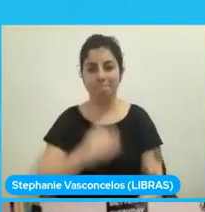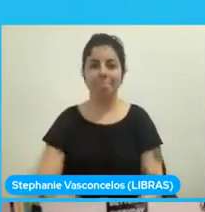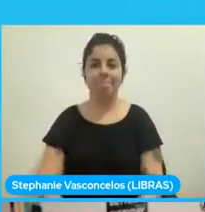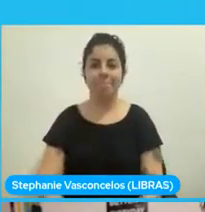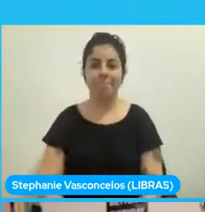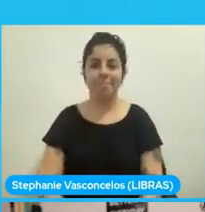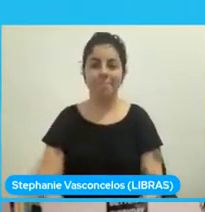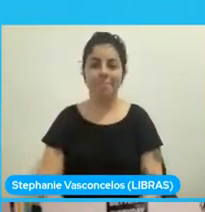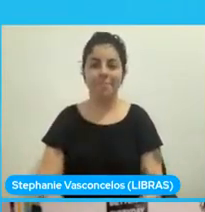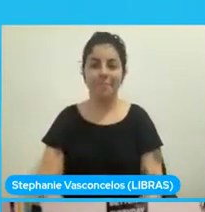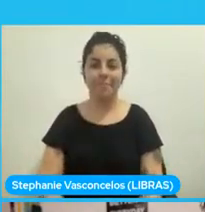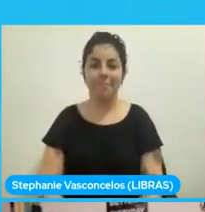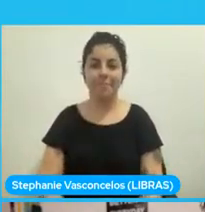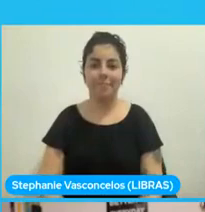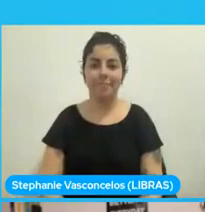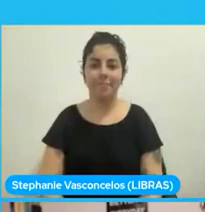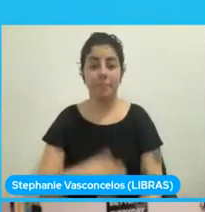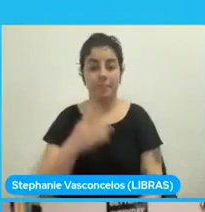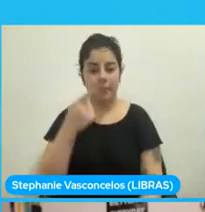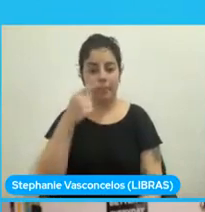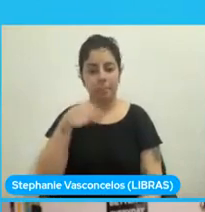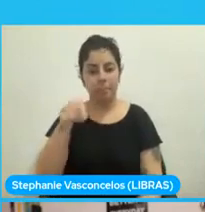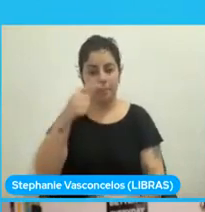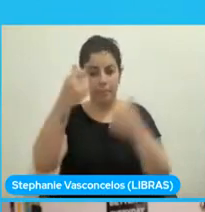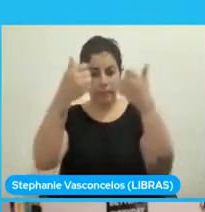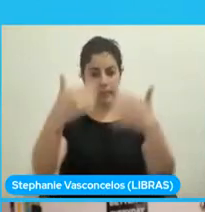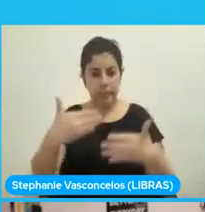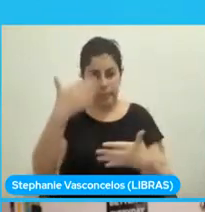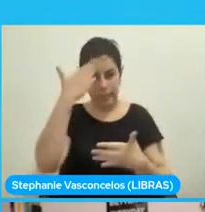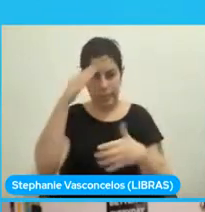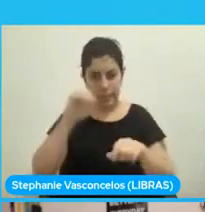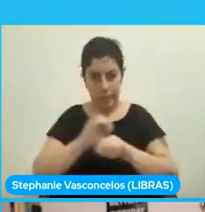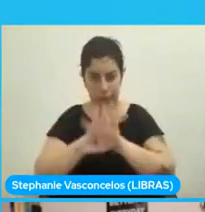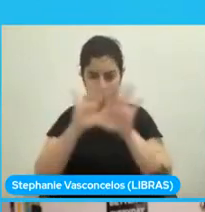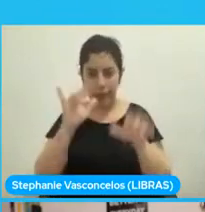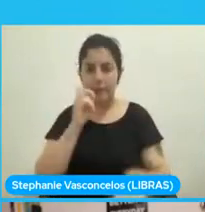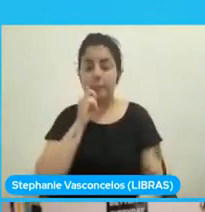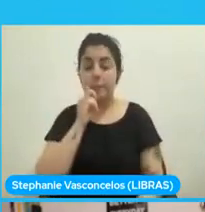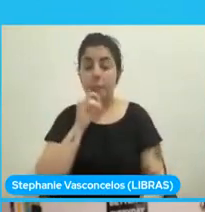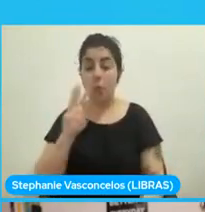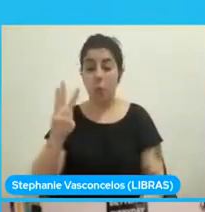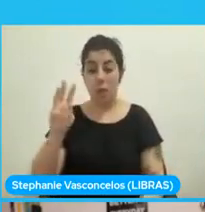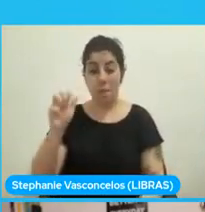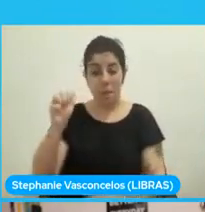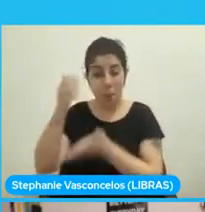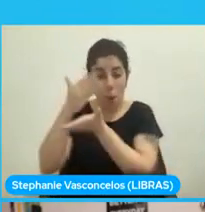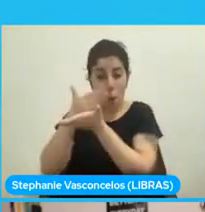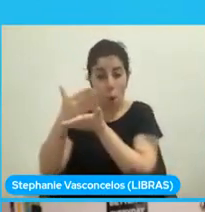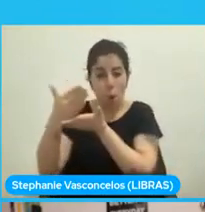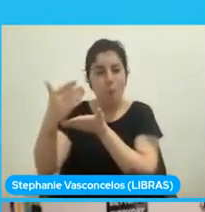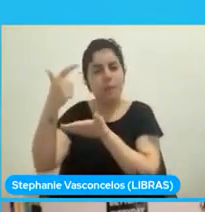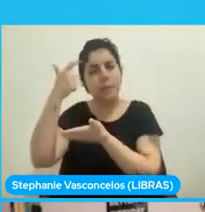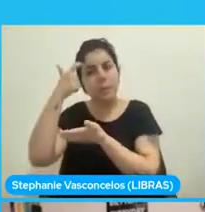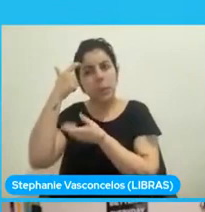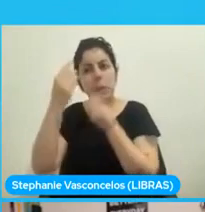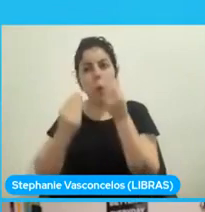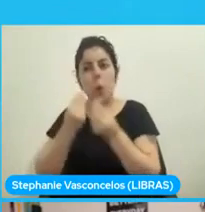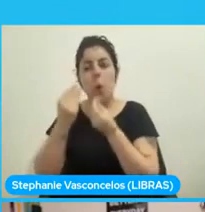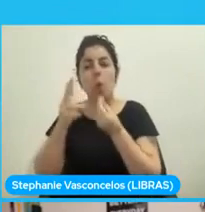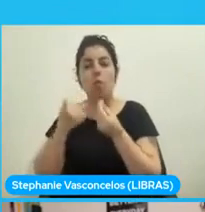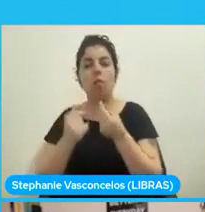aclarar algo. es que decía inicialmente, WebAssembly fue pensado con llevar performance, performance,